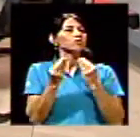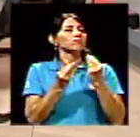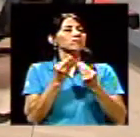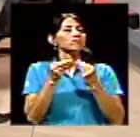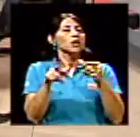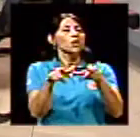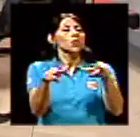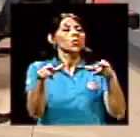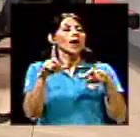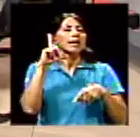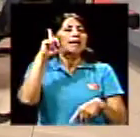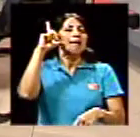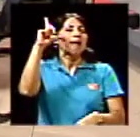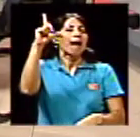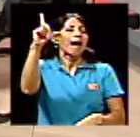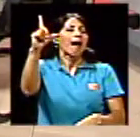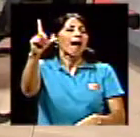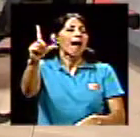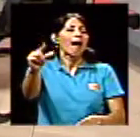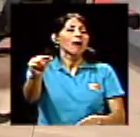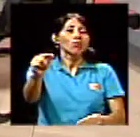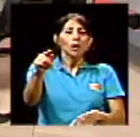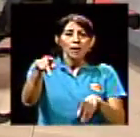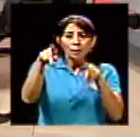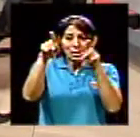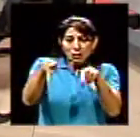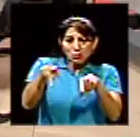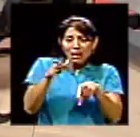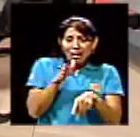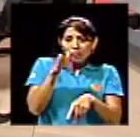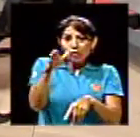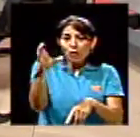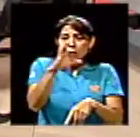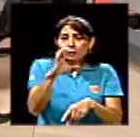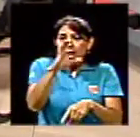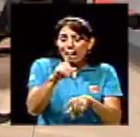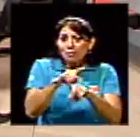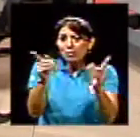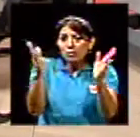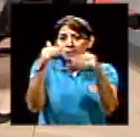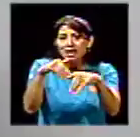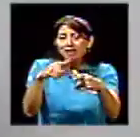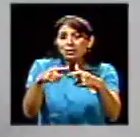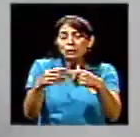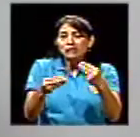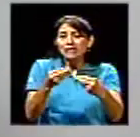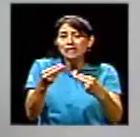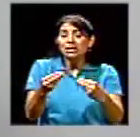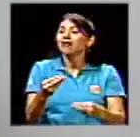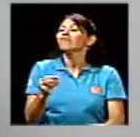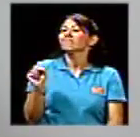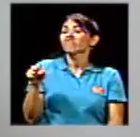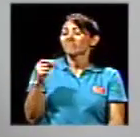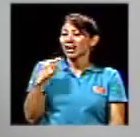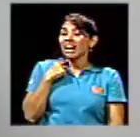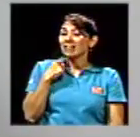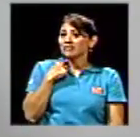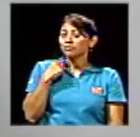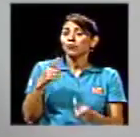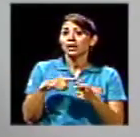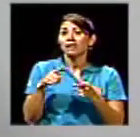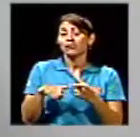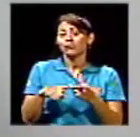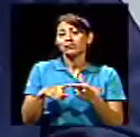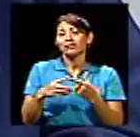donde, bueno, no apareció, hay que volver. Claro, claro. Es carísimo, es carísimo, ¿no? Y entonces eso hace que es una medida muy